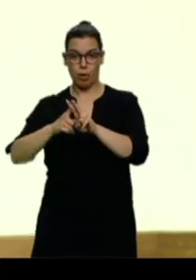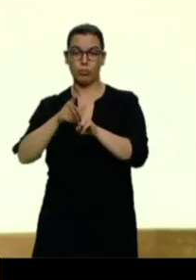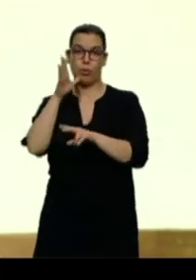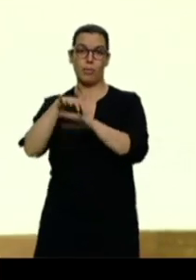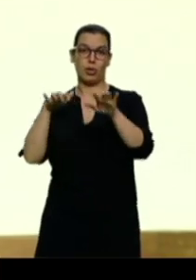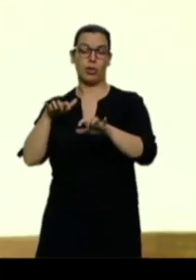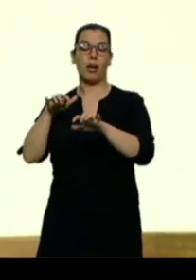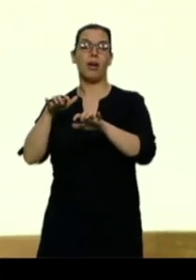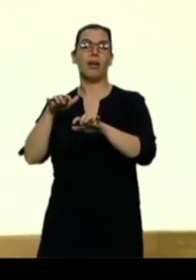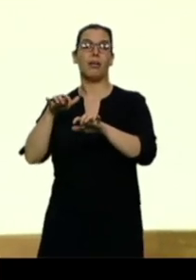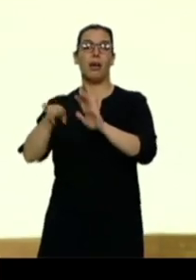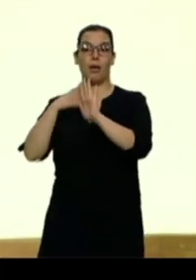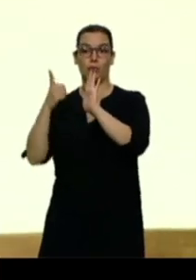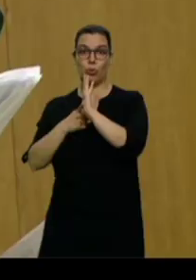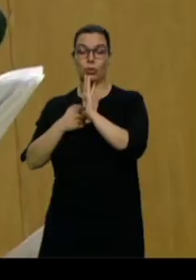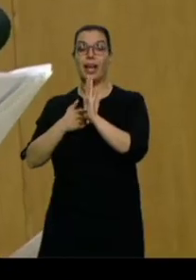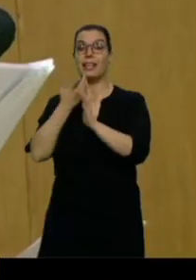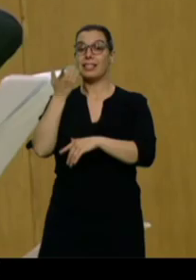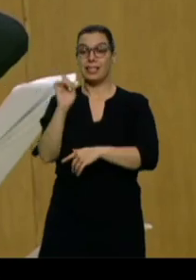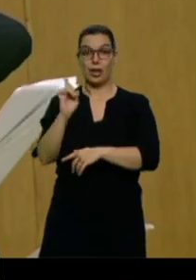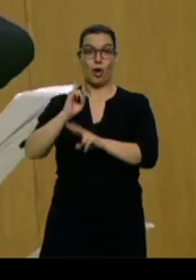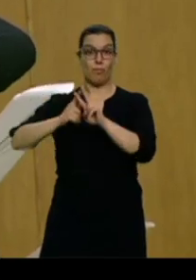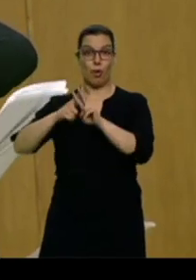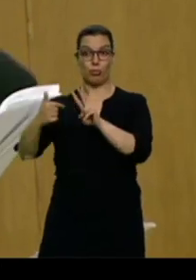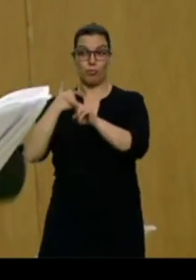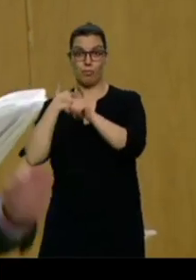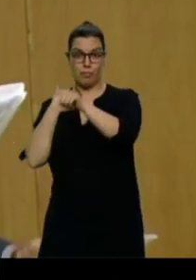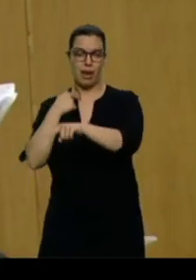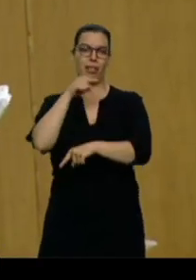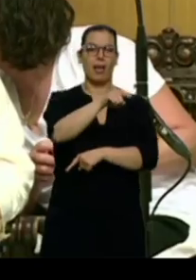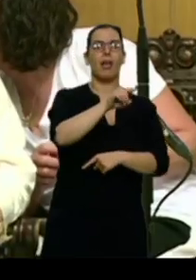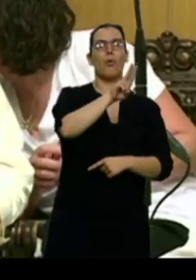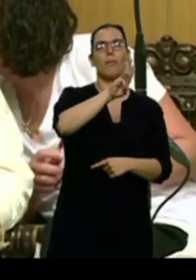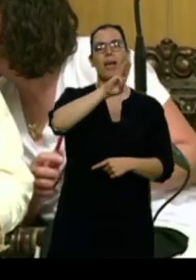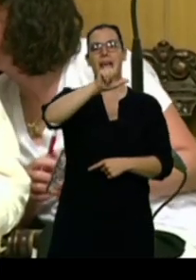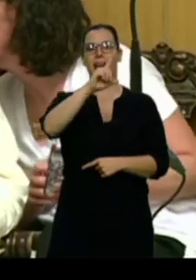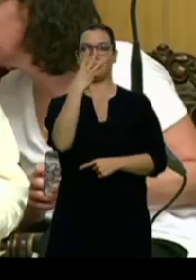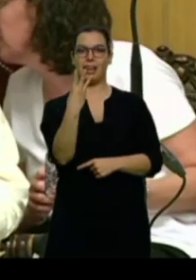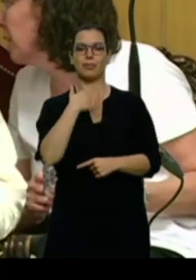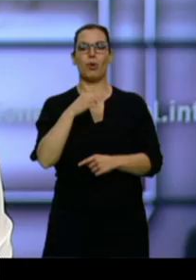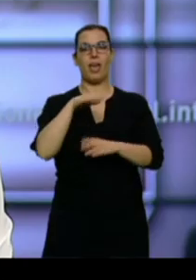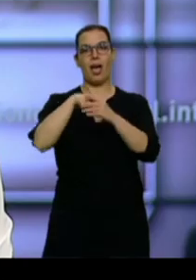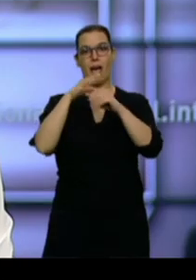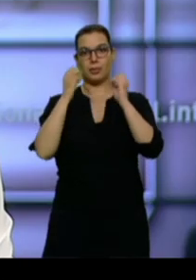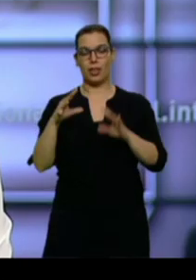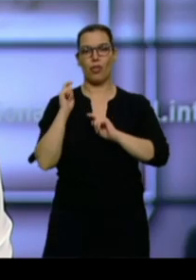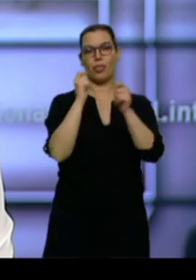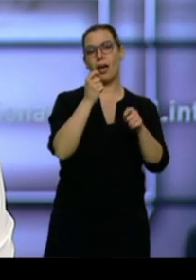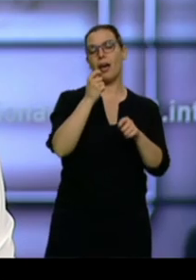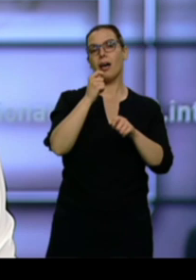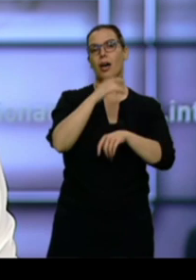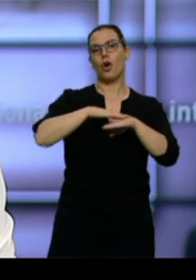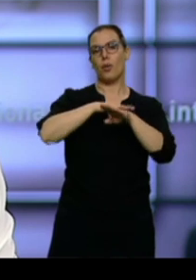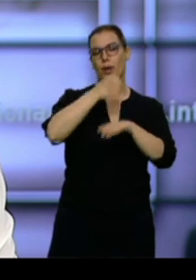sumaría tres y el PSOE tendría vía libre para gobernar en minoría con su abstención y la del concejal de Podemos. Otro